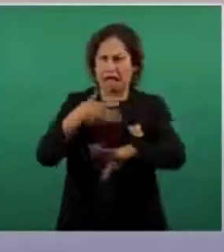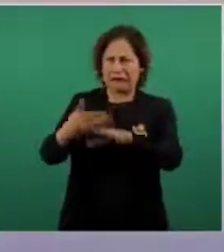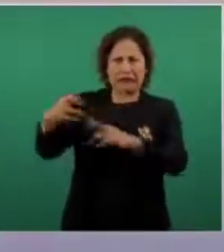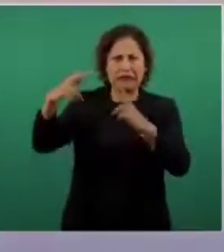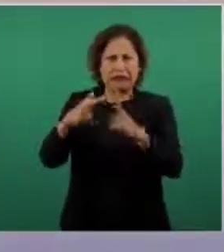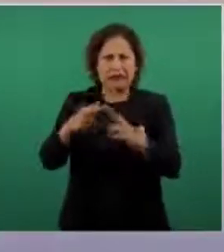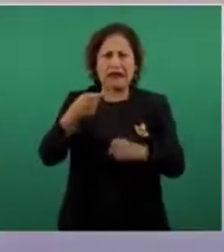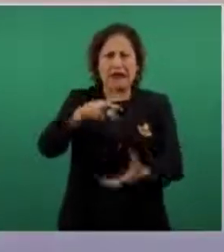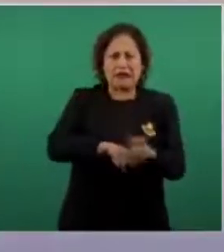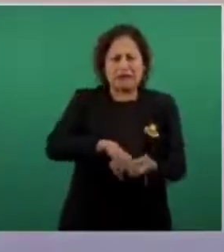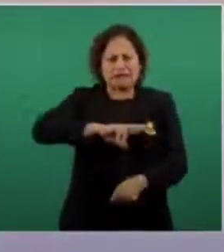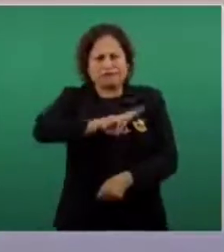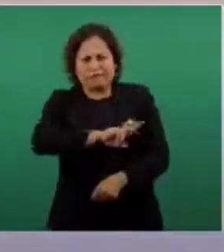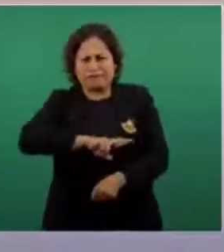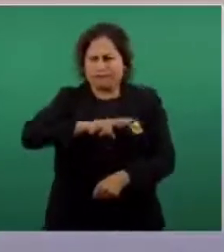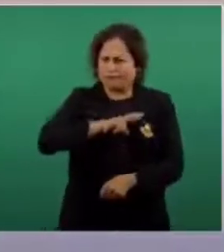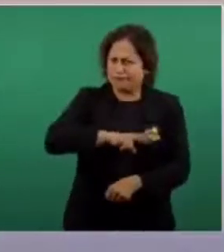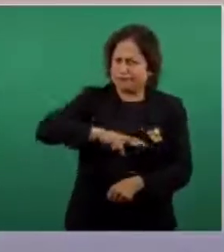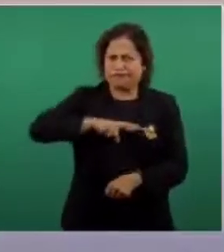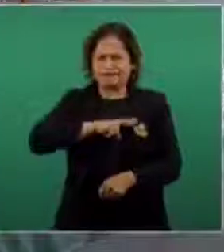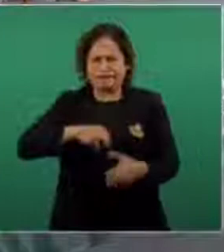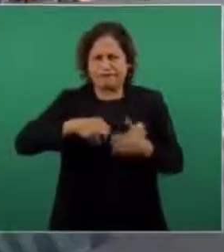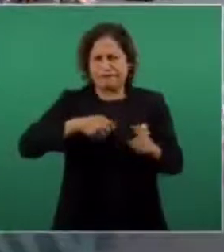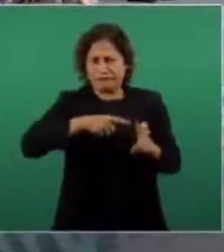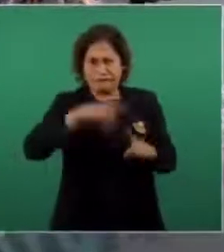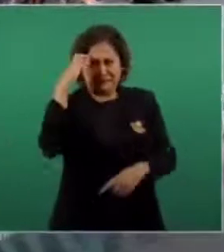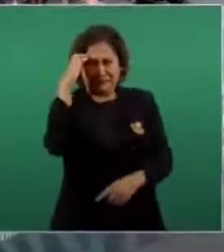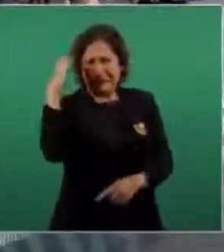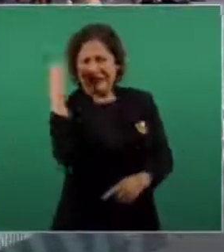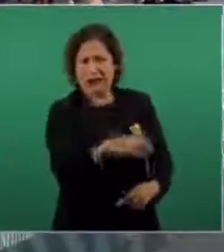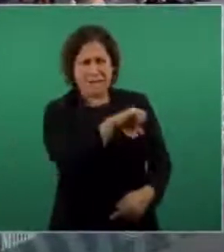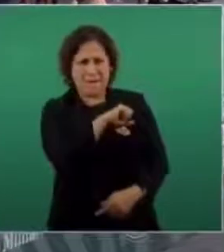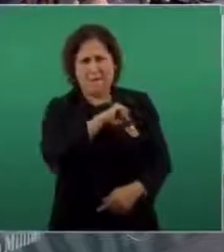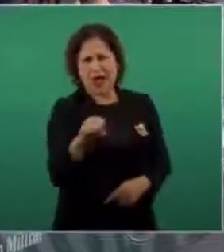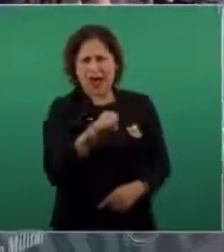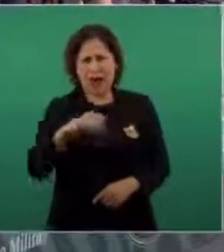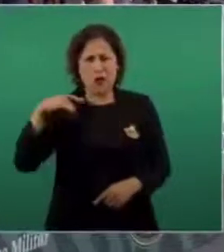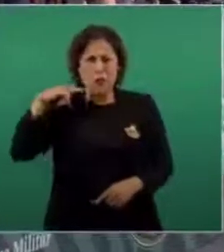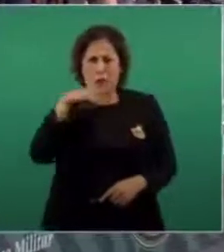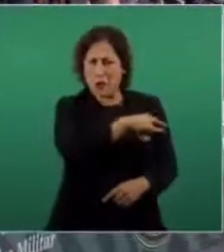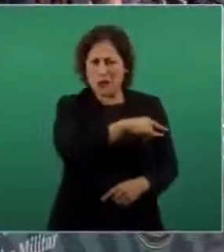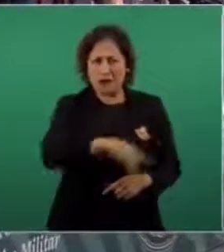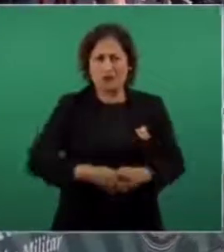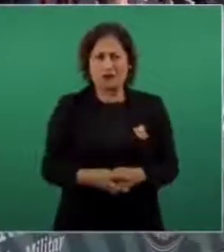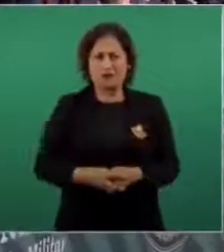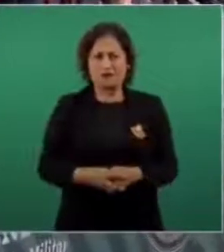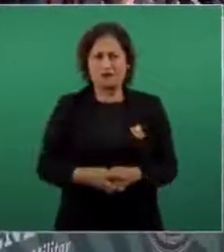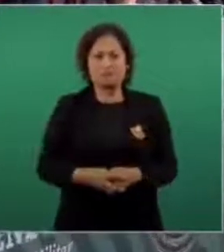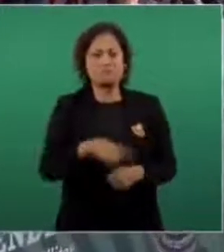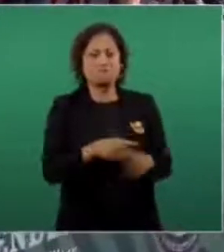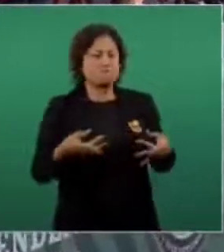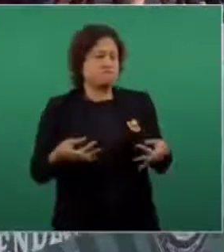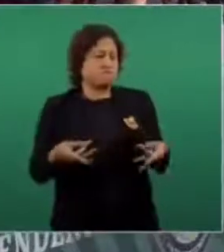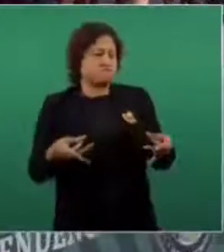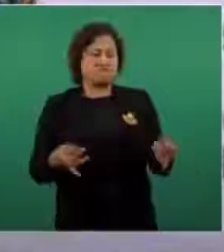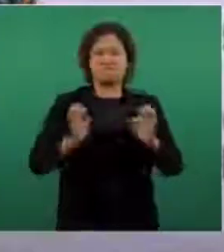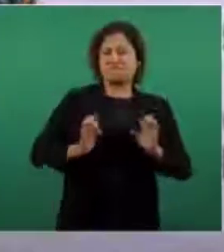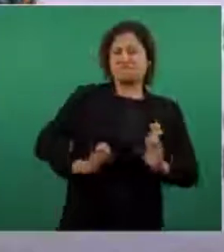entraña sin entrañas, villano, hipócrita, refinado,